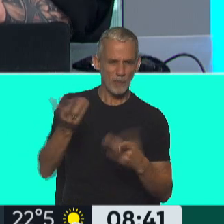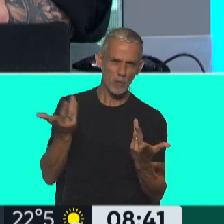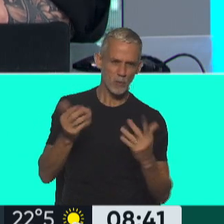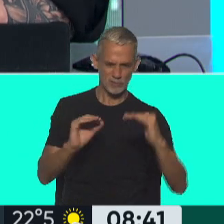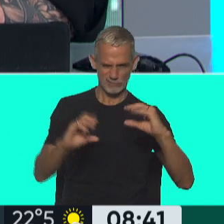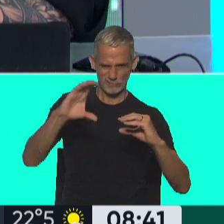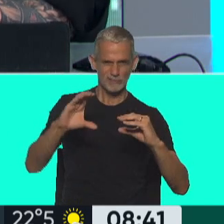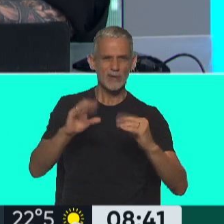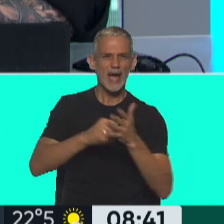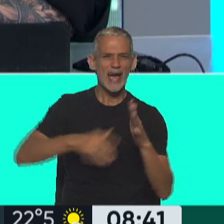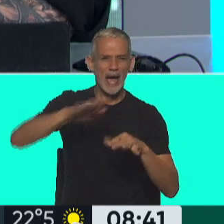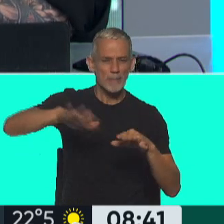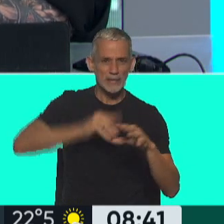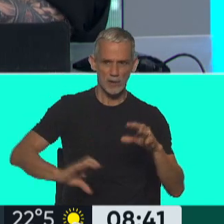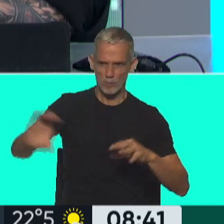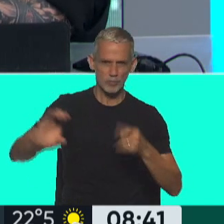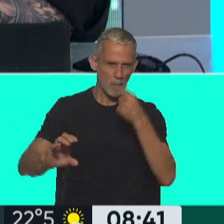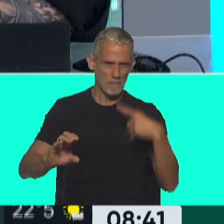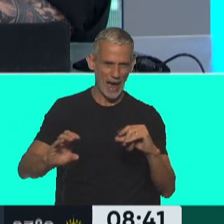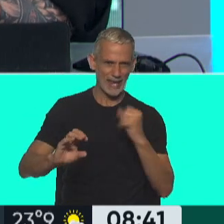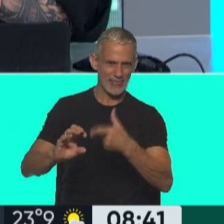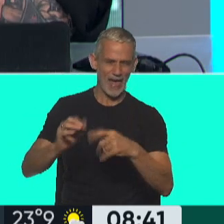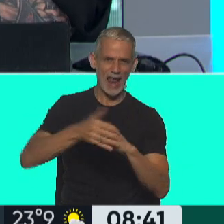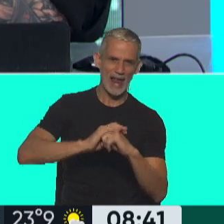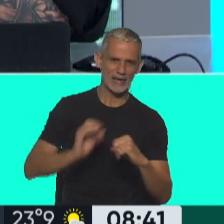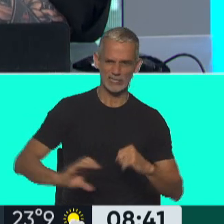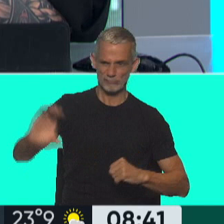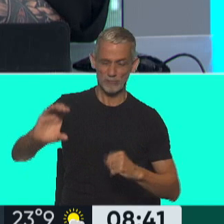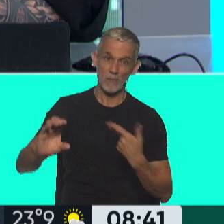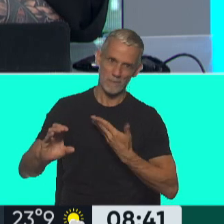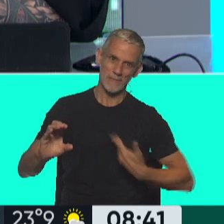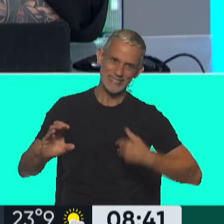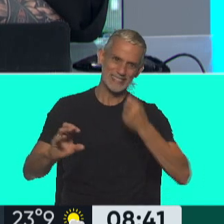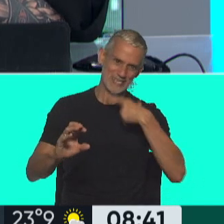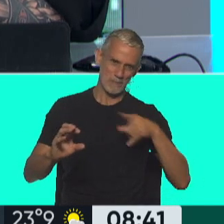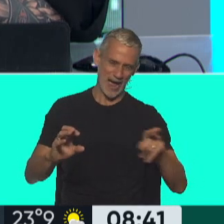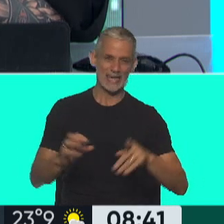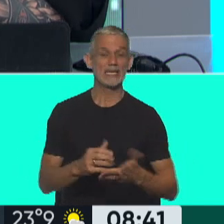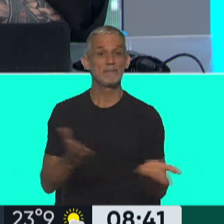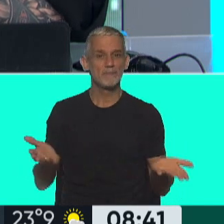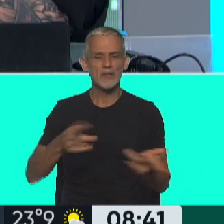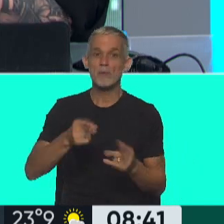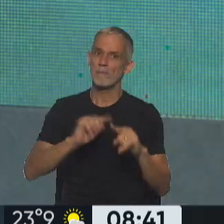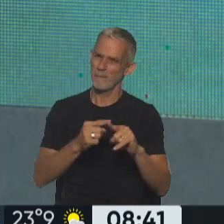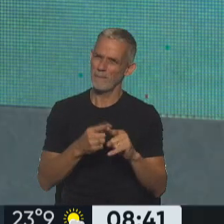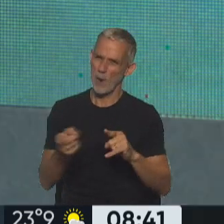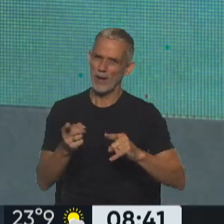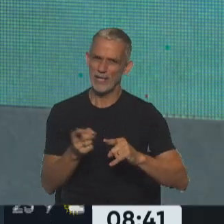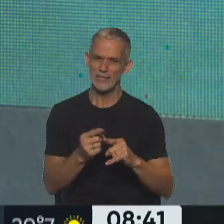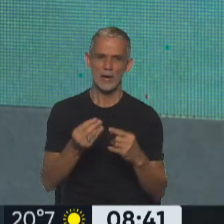exceso, a través de un decreto, le cedió Macri a la gestión de Horacio Rodríguez Larreta, cuando Macri era presidente de la Nación. Pero hay una cuestión política de